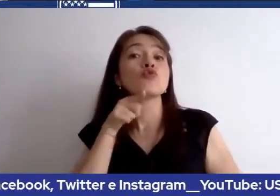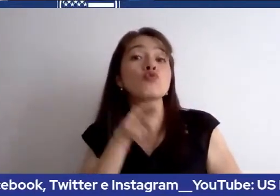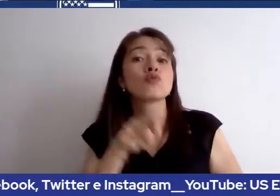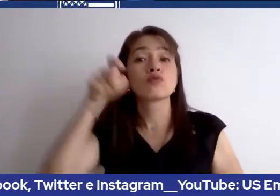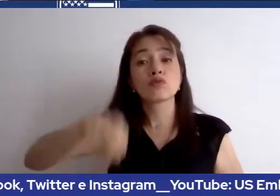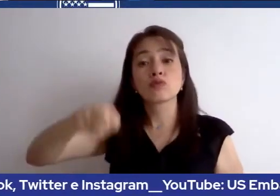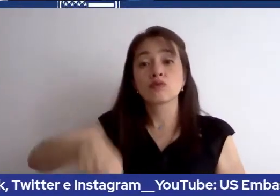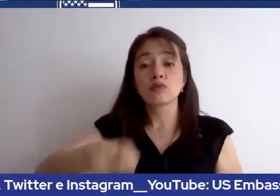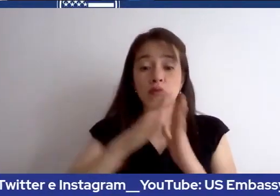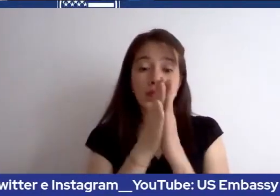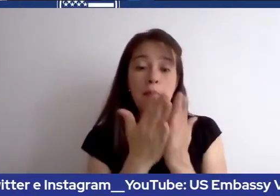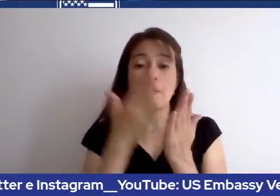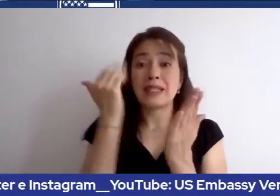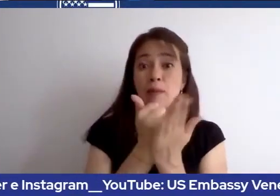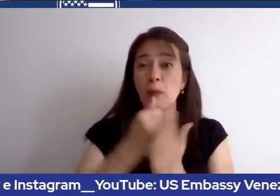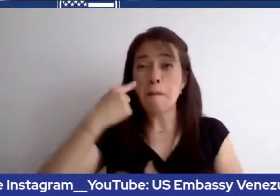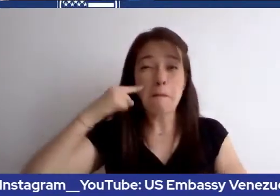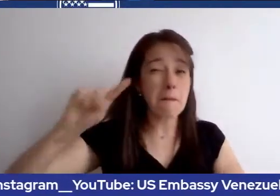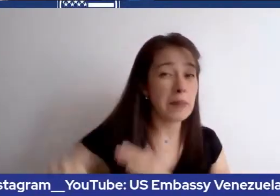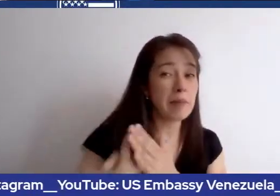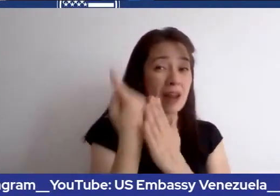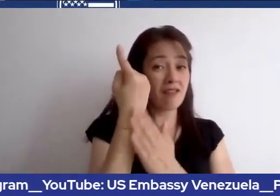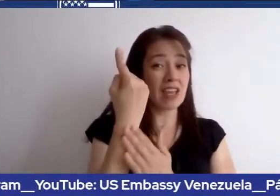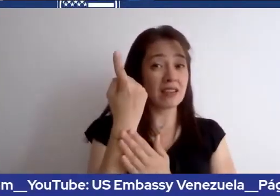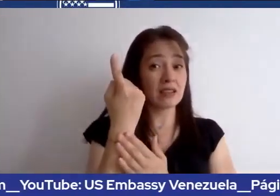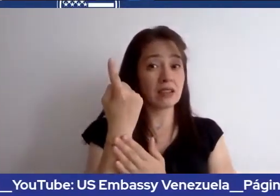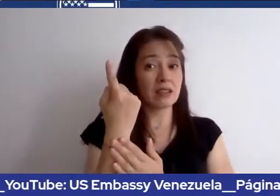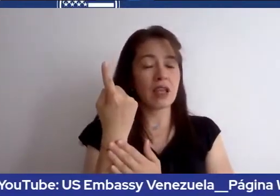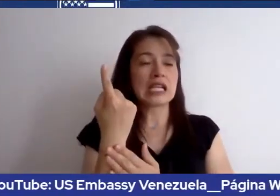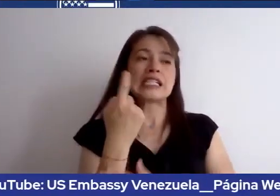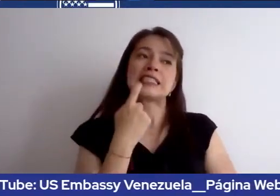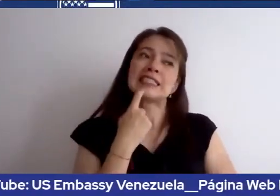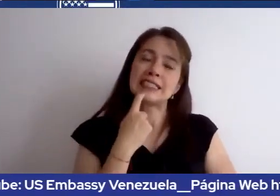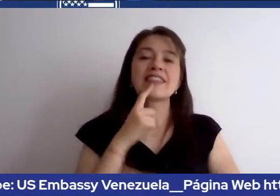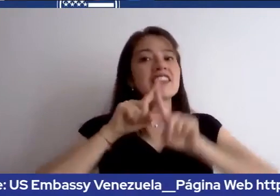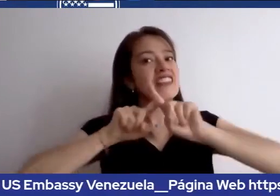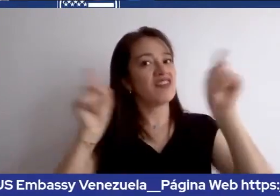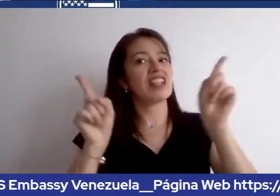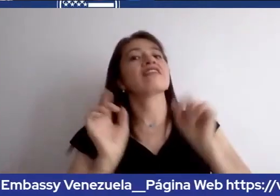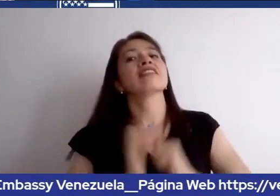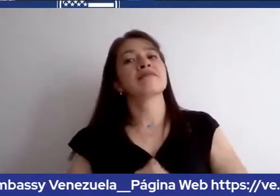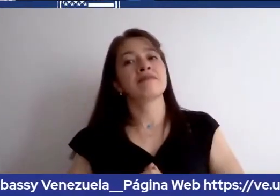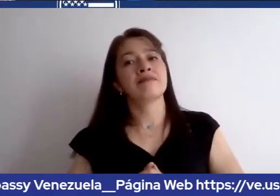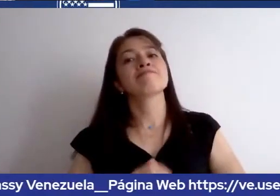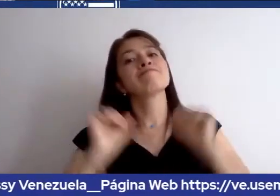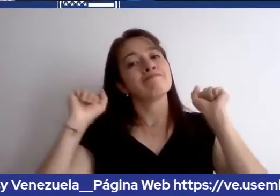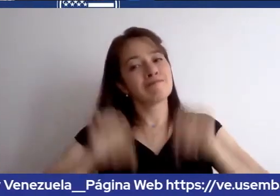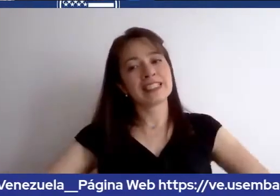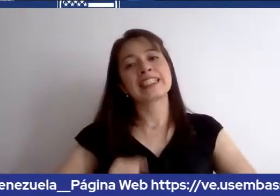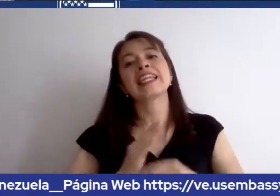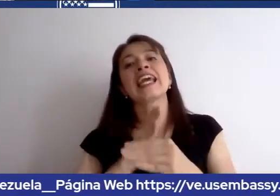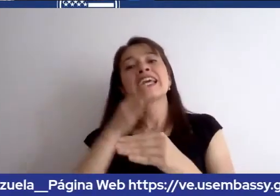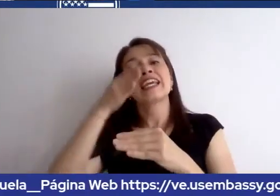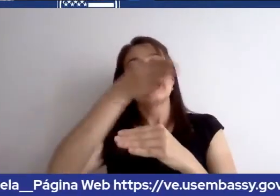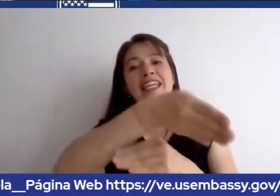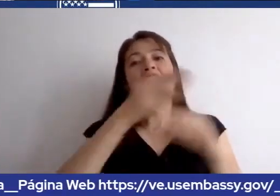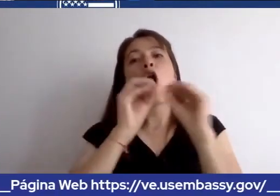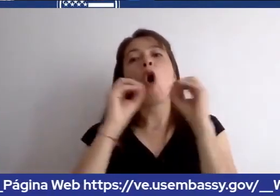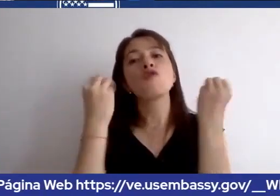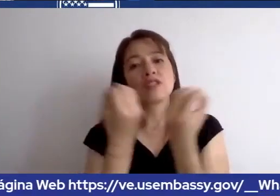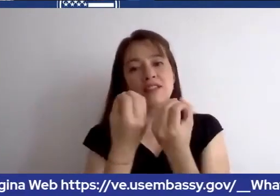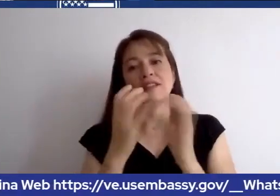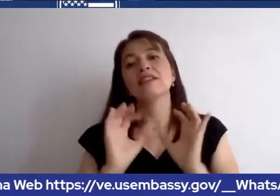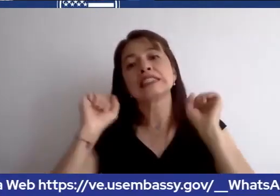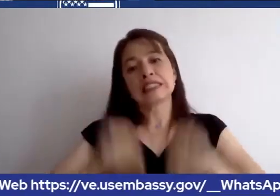solicitante es menor de edad si tiene que presentarse en la